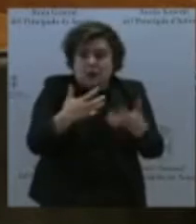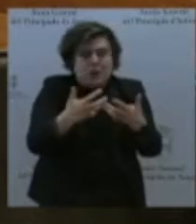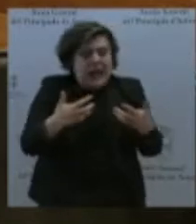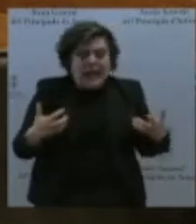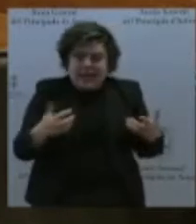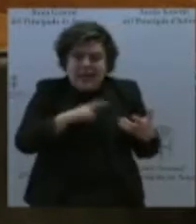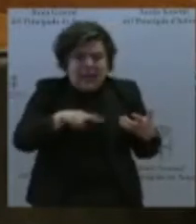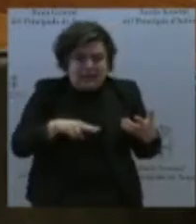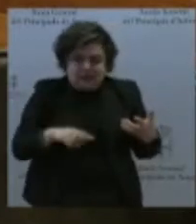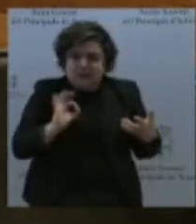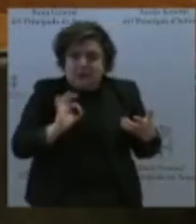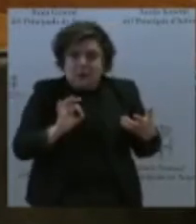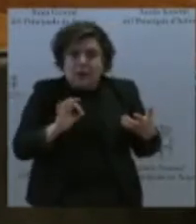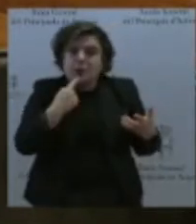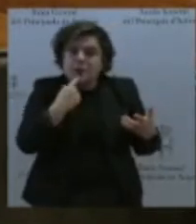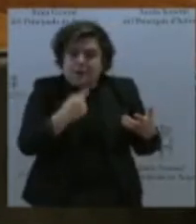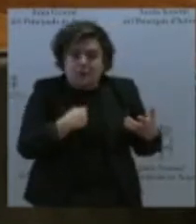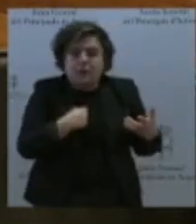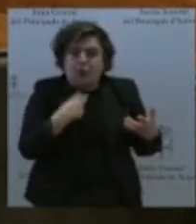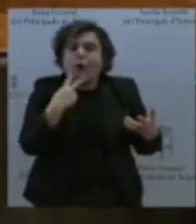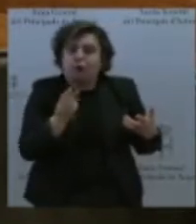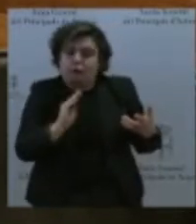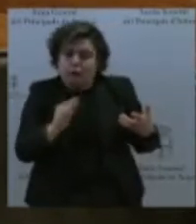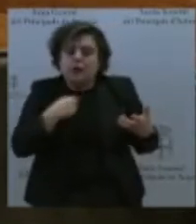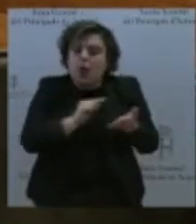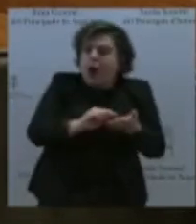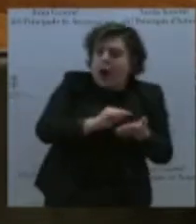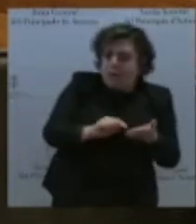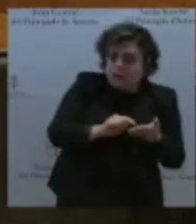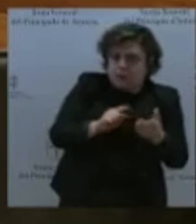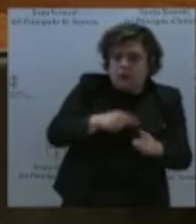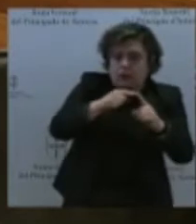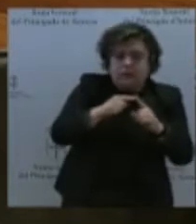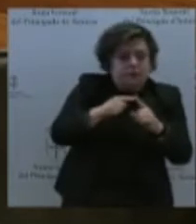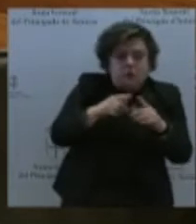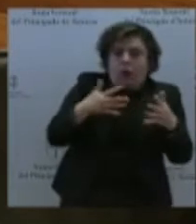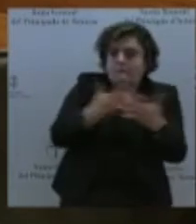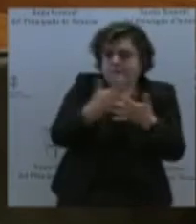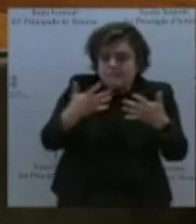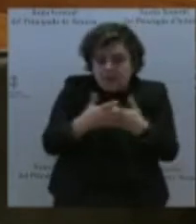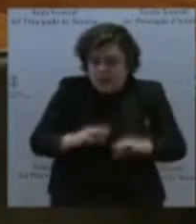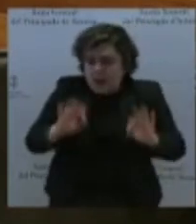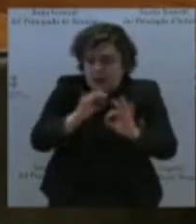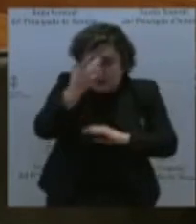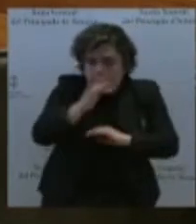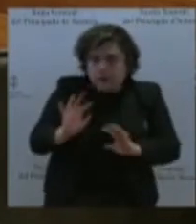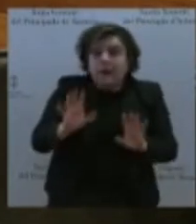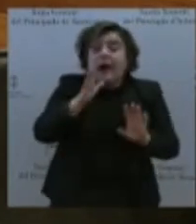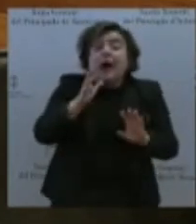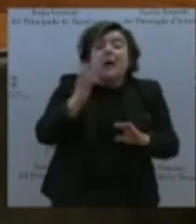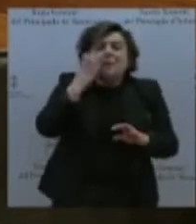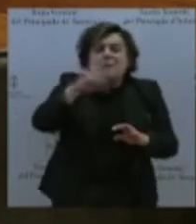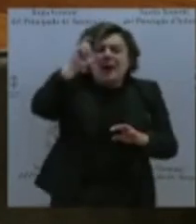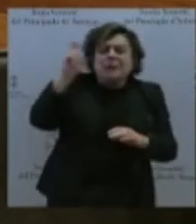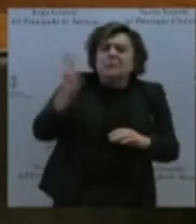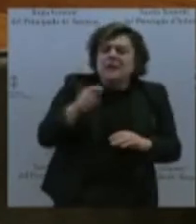voz y lo anoté para que no haya ningún tipo de interferencia particular ni subjetiva, ¿a qué viene Barbón aquí a decir que el único partido que defiende